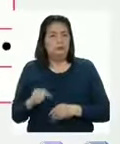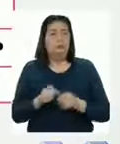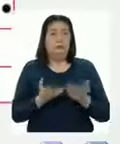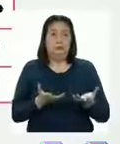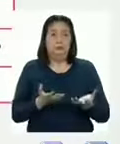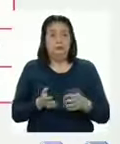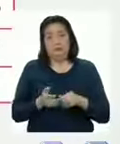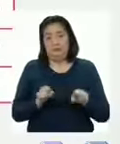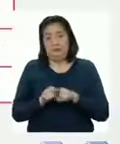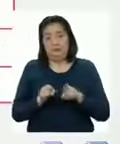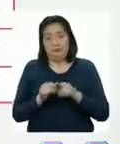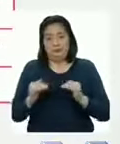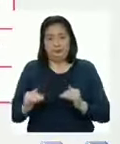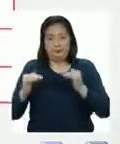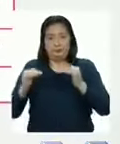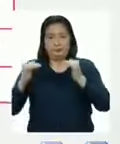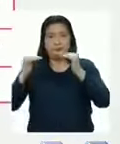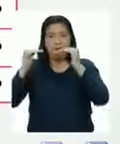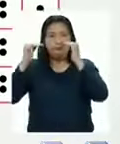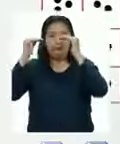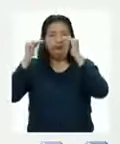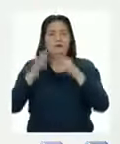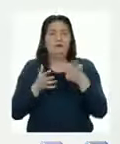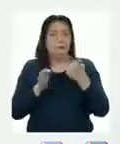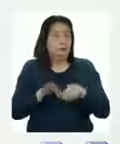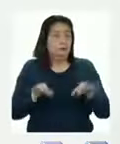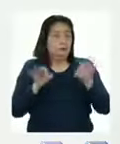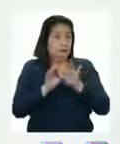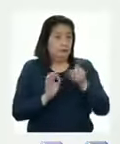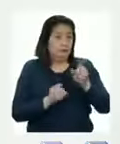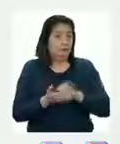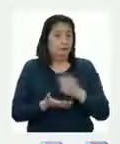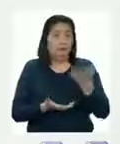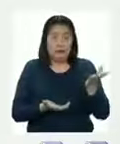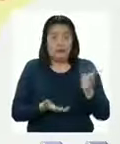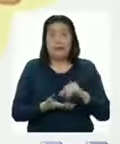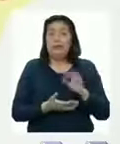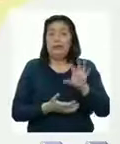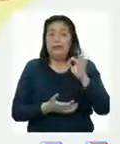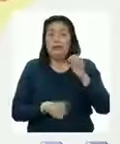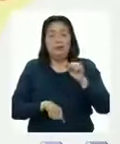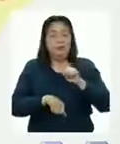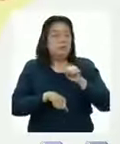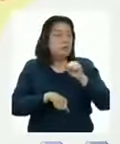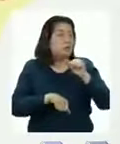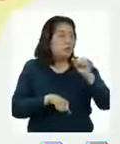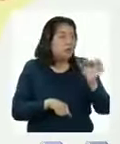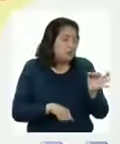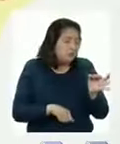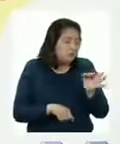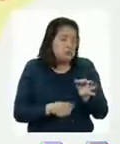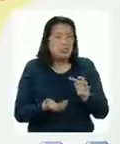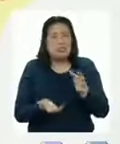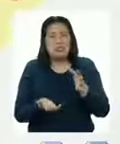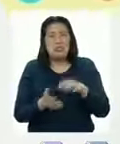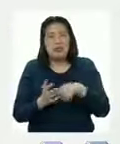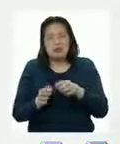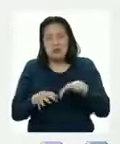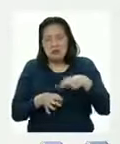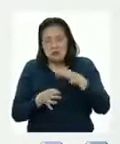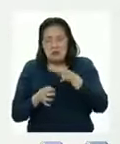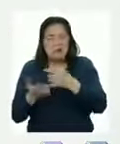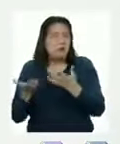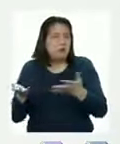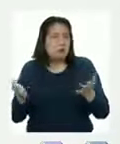Repiten lo mismo en cada fila Es importante que consigan algunas semillas Botones o algún